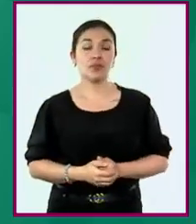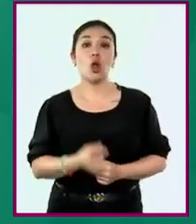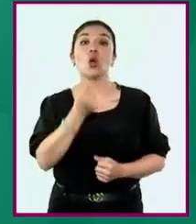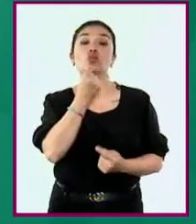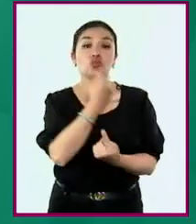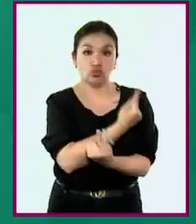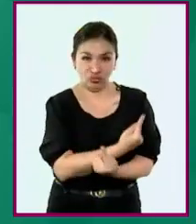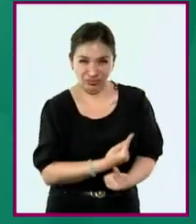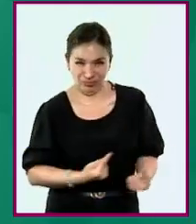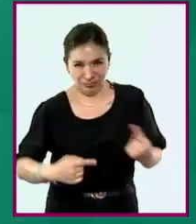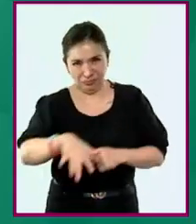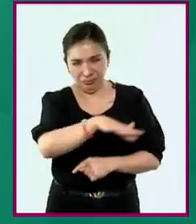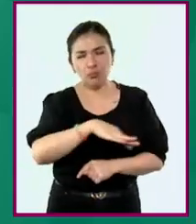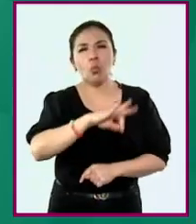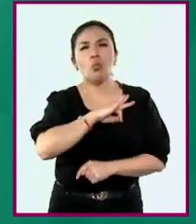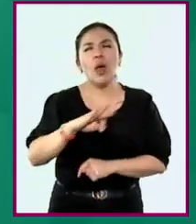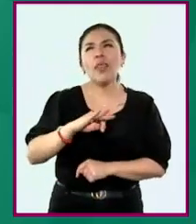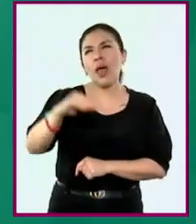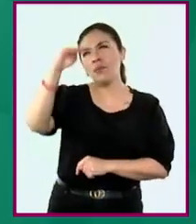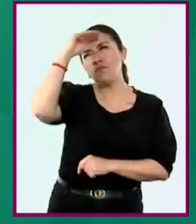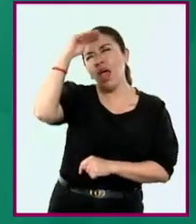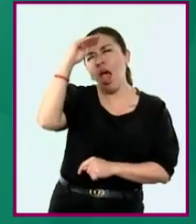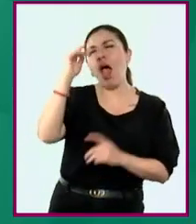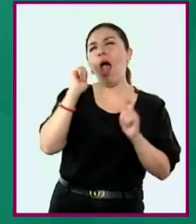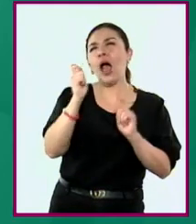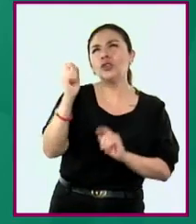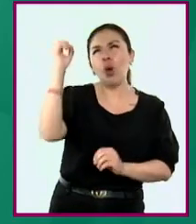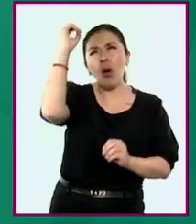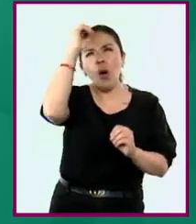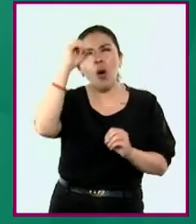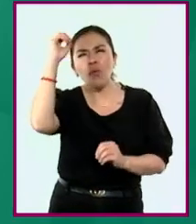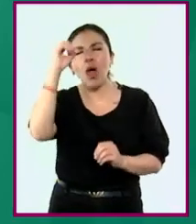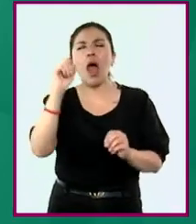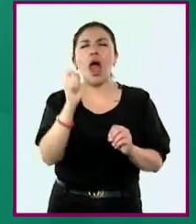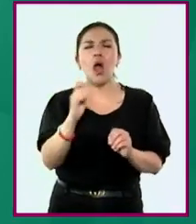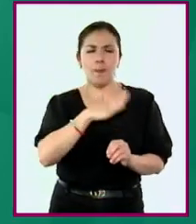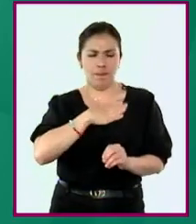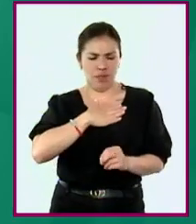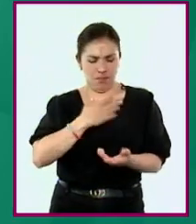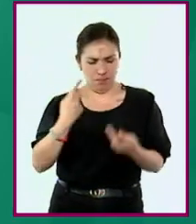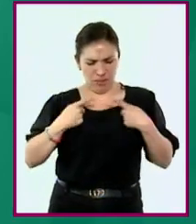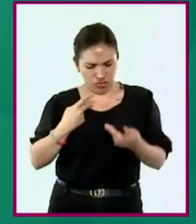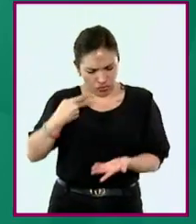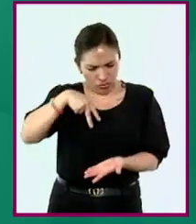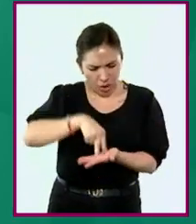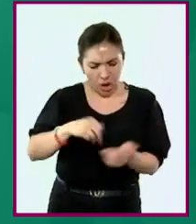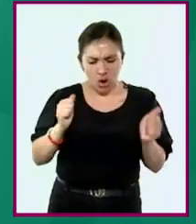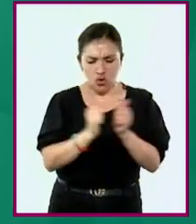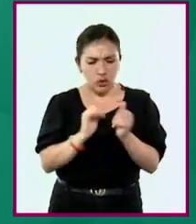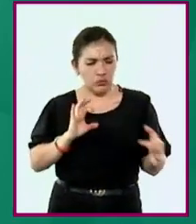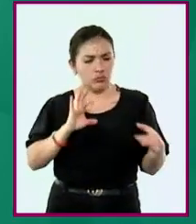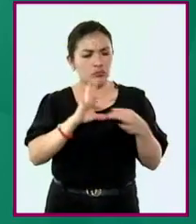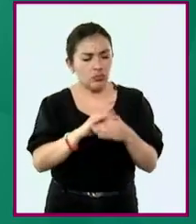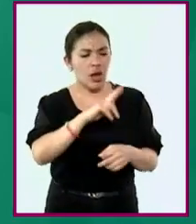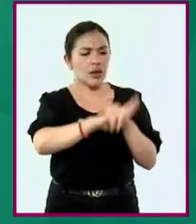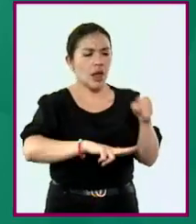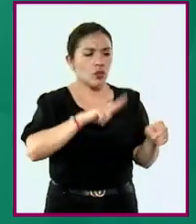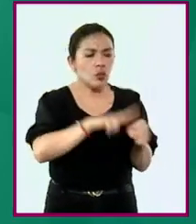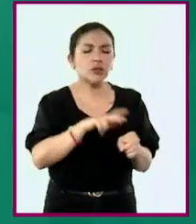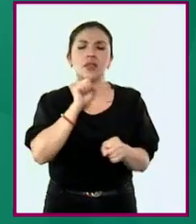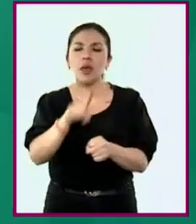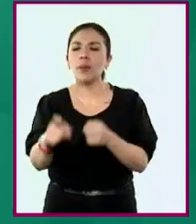Las niñas y los niños podrán reflexionar sobre sí y sus relaciones con la naturaleza y la sociedad